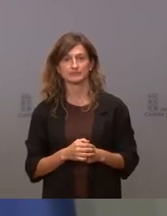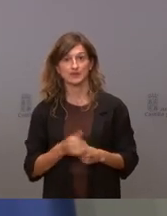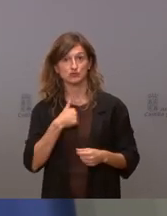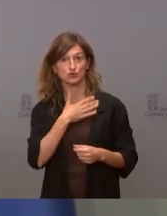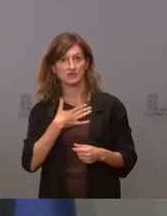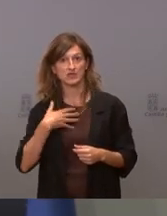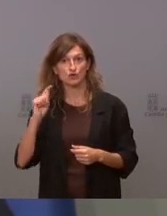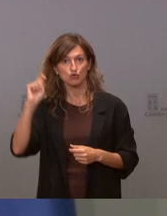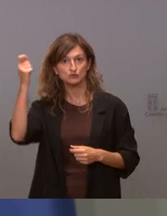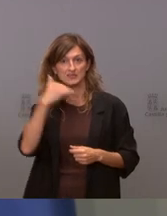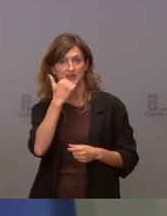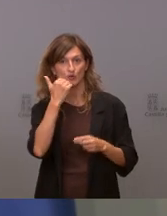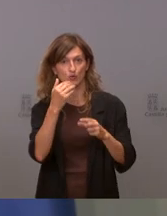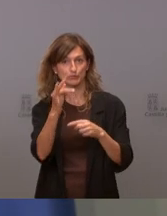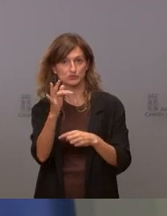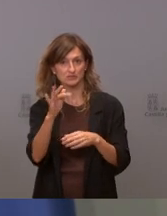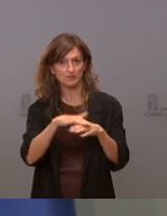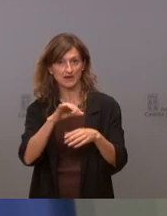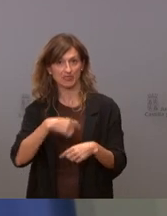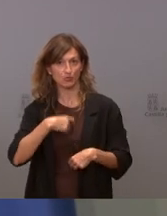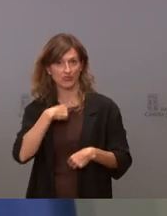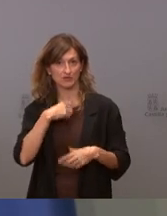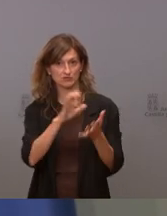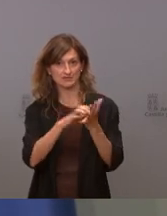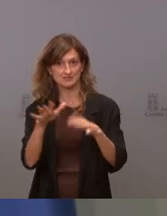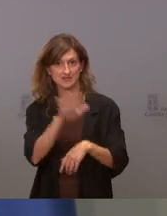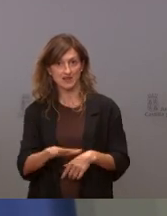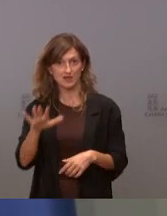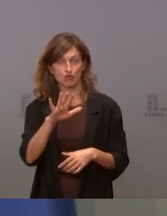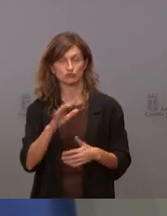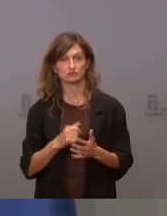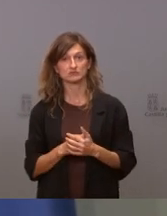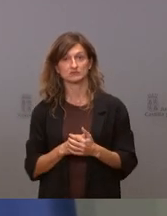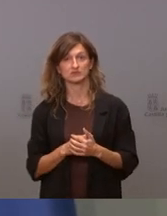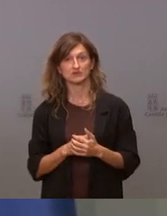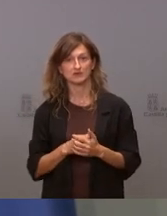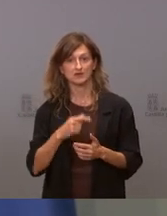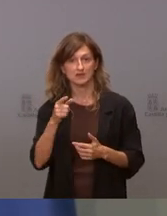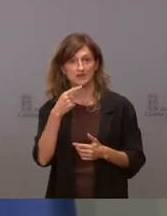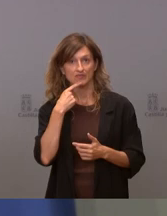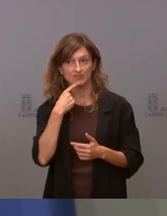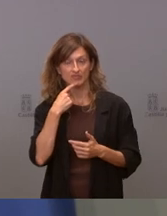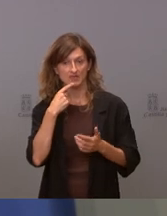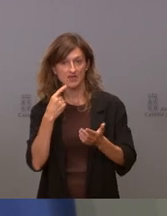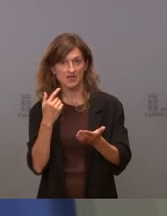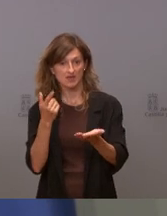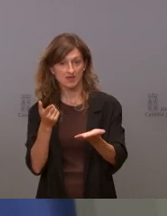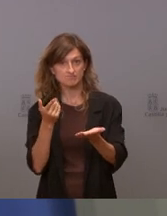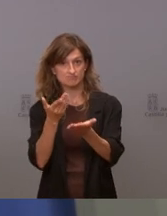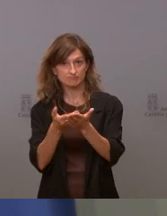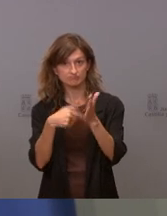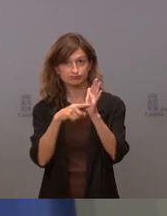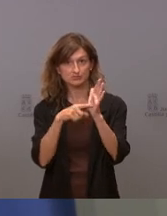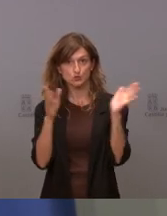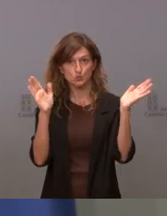conseguir algo positivo para los ciudadanos de esta comunidad, que es que lo que se planteaba allí era inexistente. Y entonces nosotros,